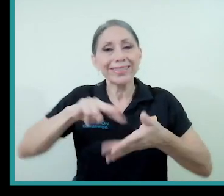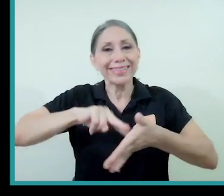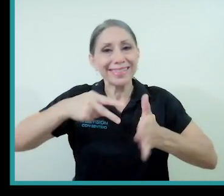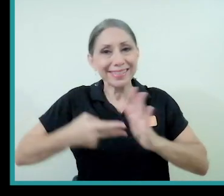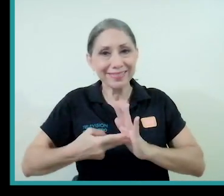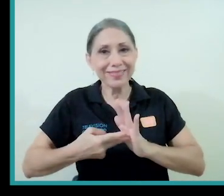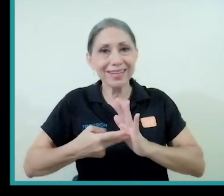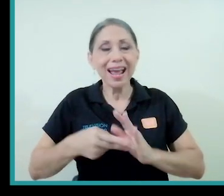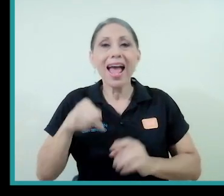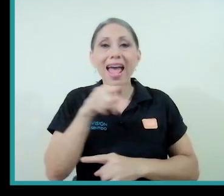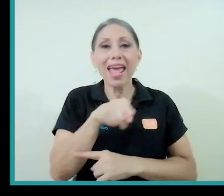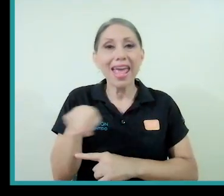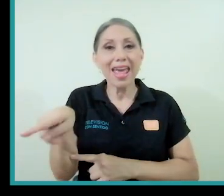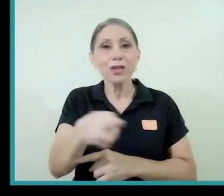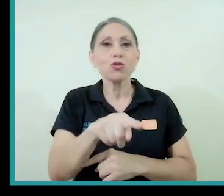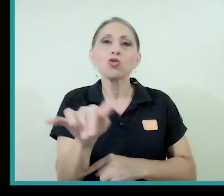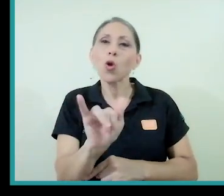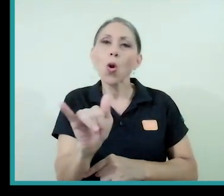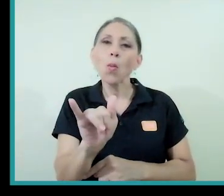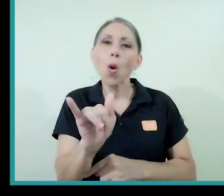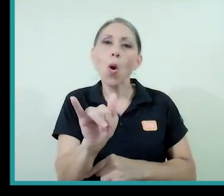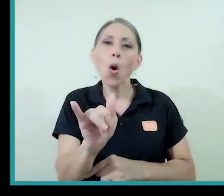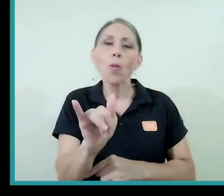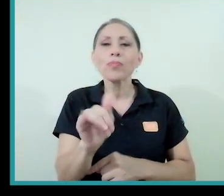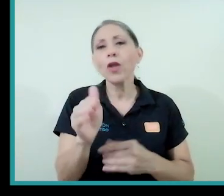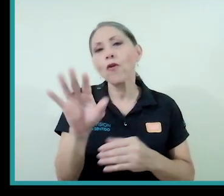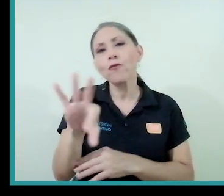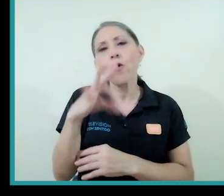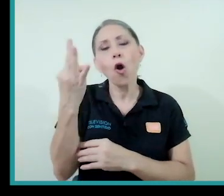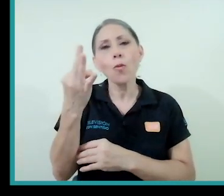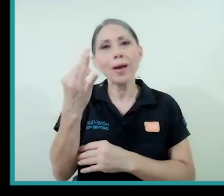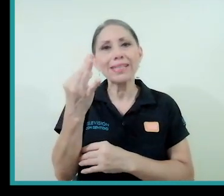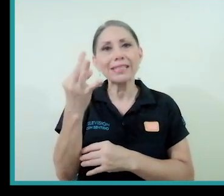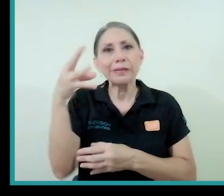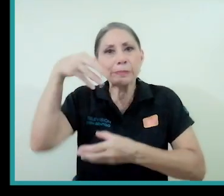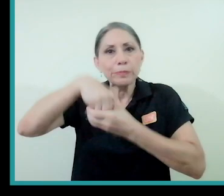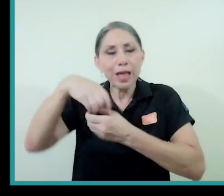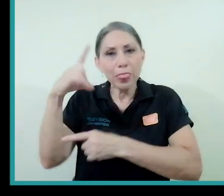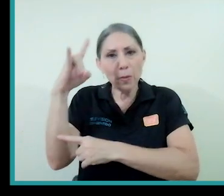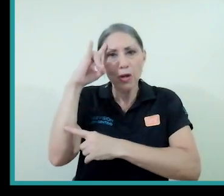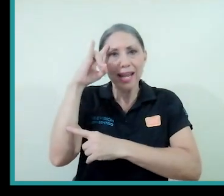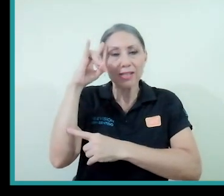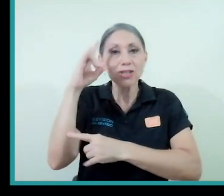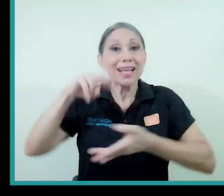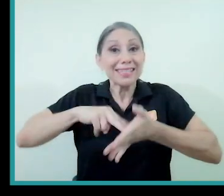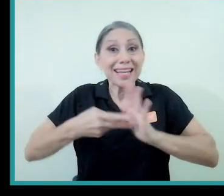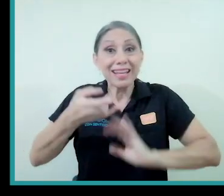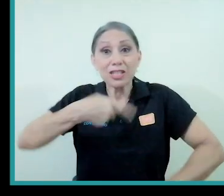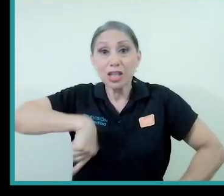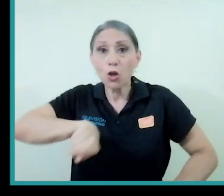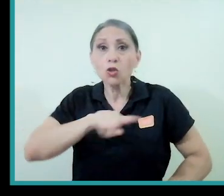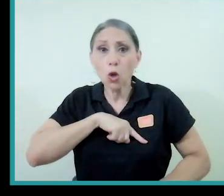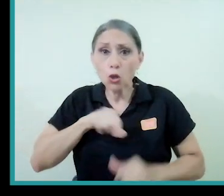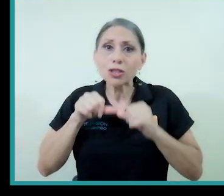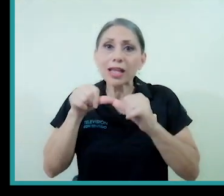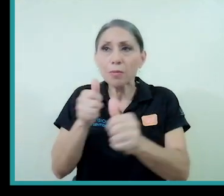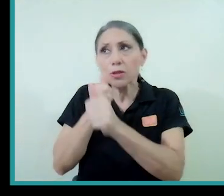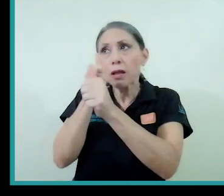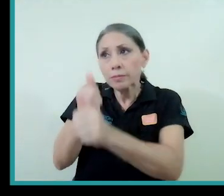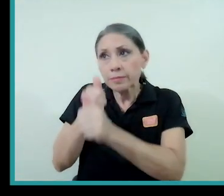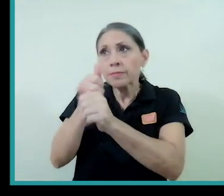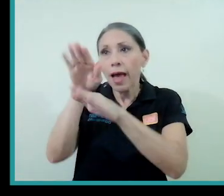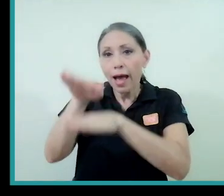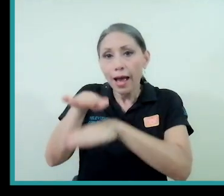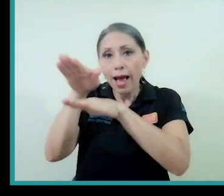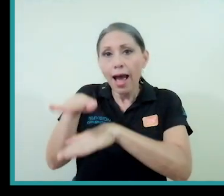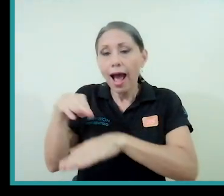demoníacas. Es decir, si nosotros seguimos haciéndole caso al ministro Salas y